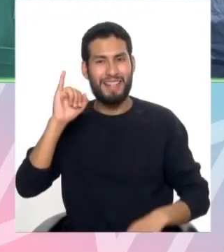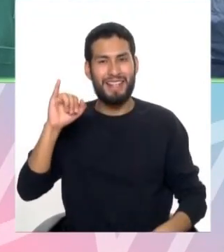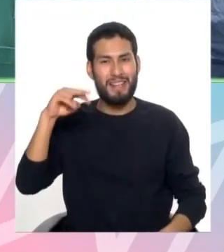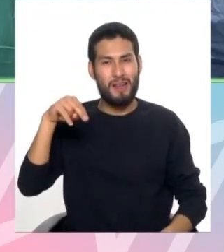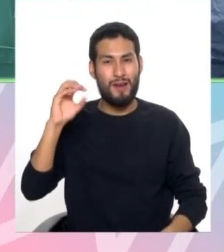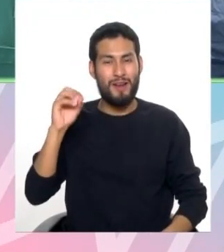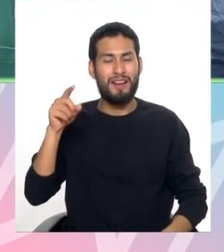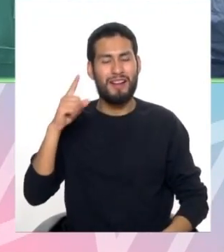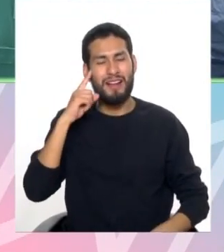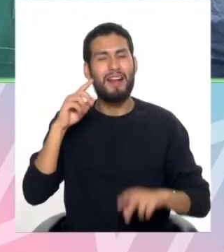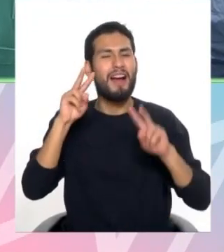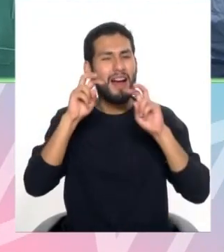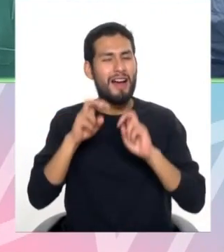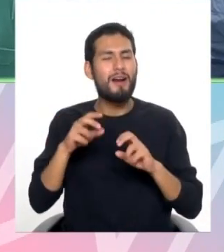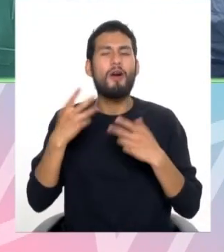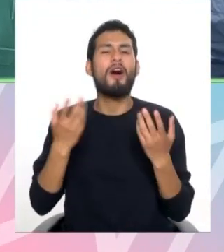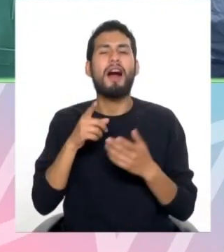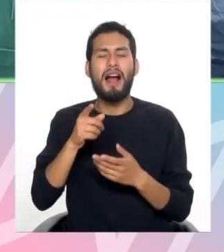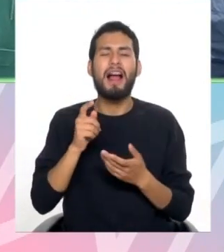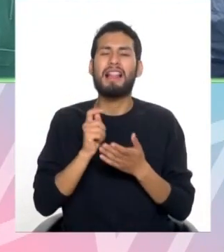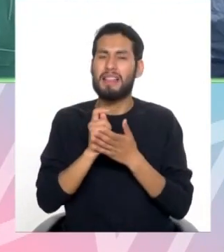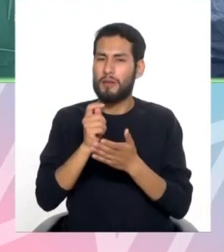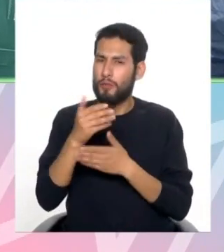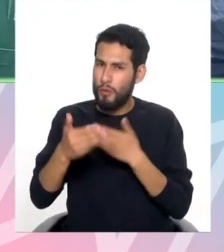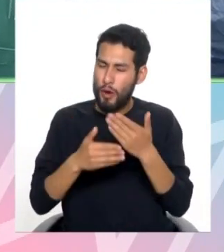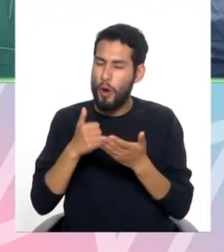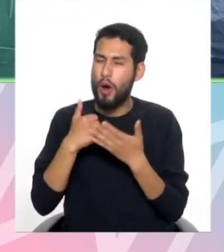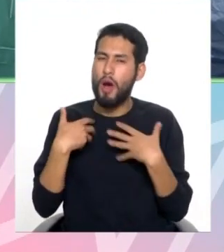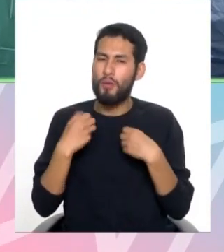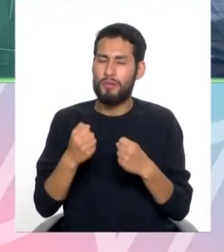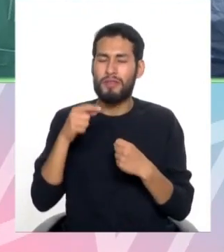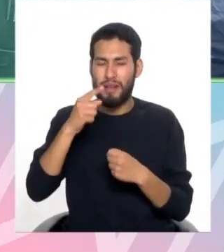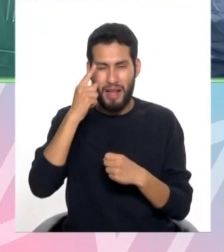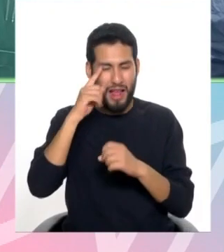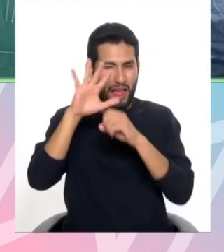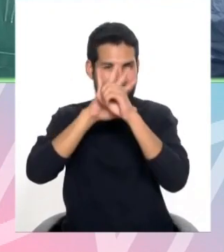tratamientos sobre las cataratas. Buenos días, Aura, ¿cómo estás?